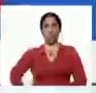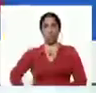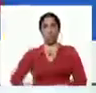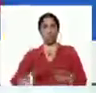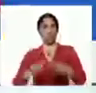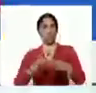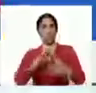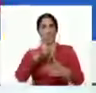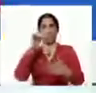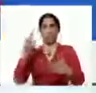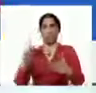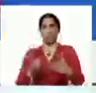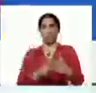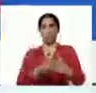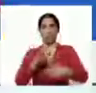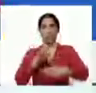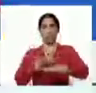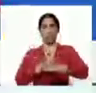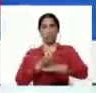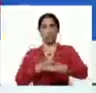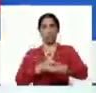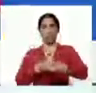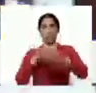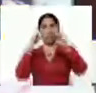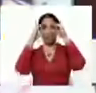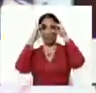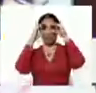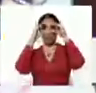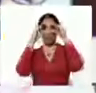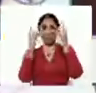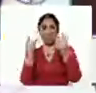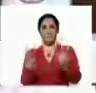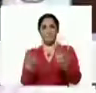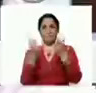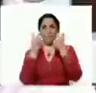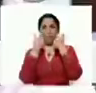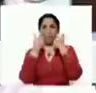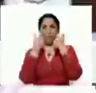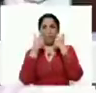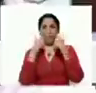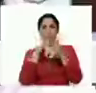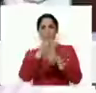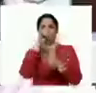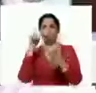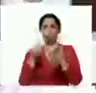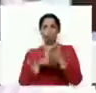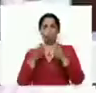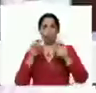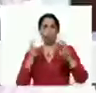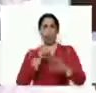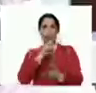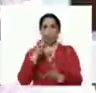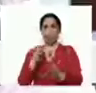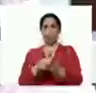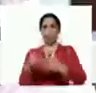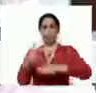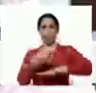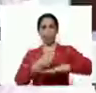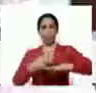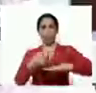completo. La doctora Delsi Rodríguez. Bueno, pendiente de todos los temas nacionales, de todos los temas gubernamentales.